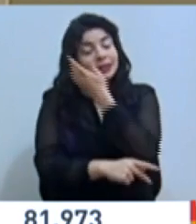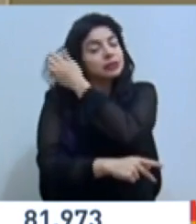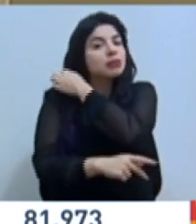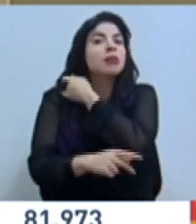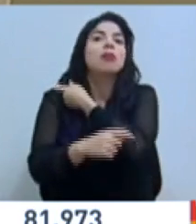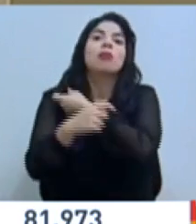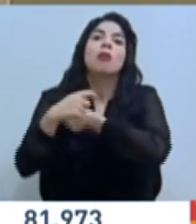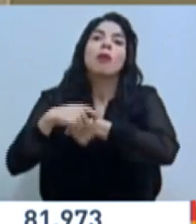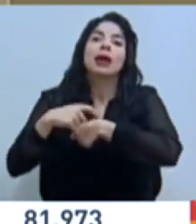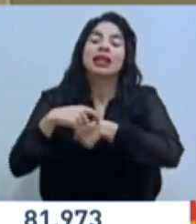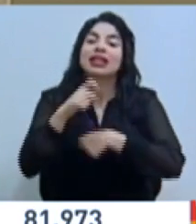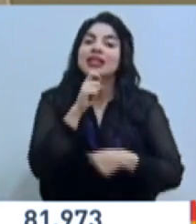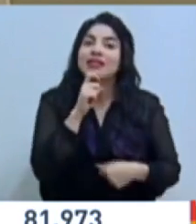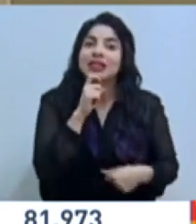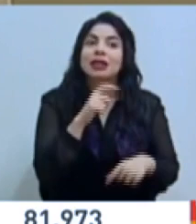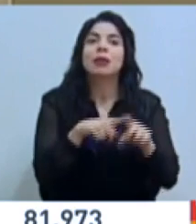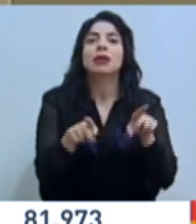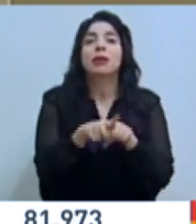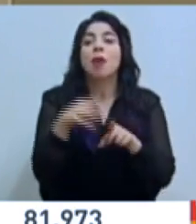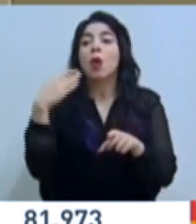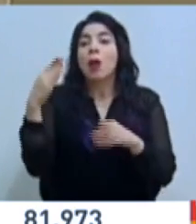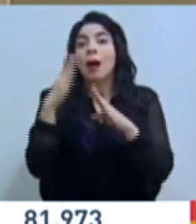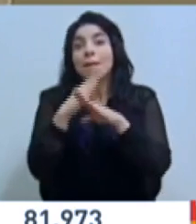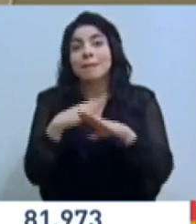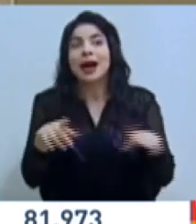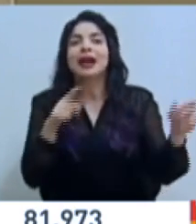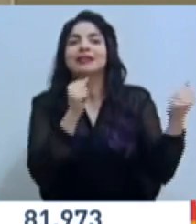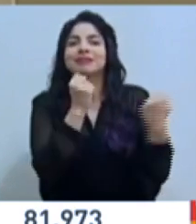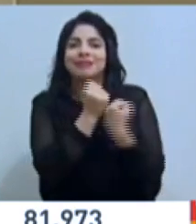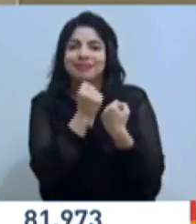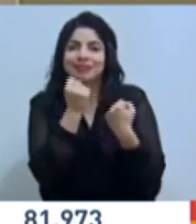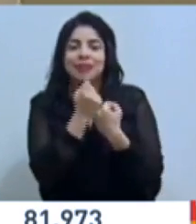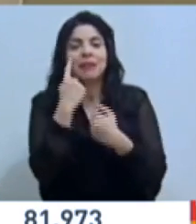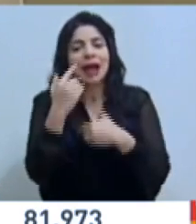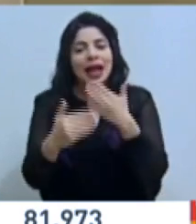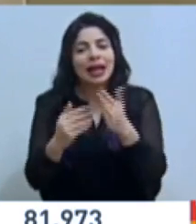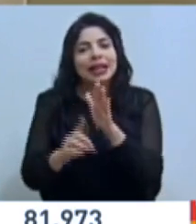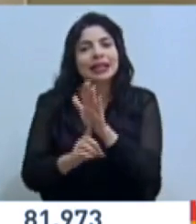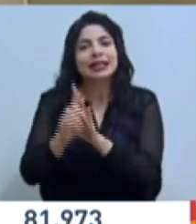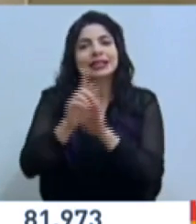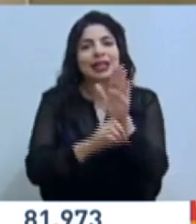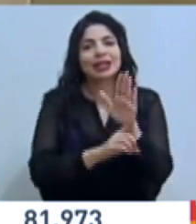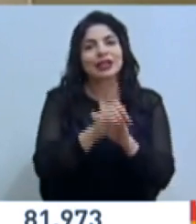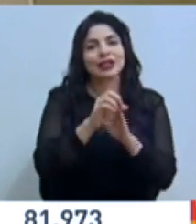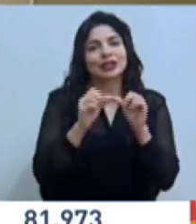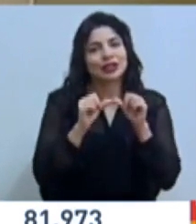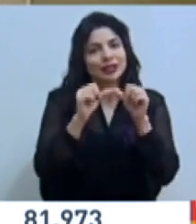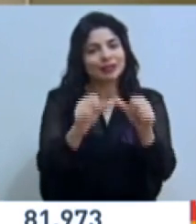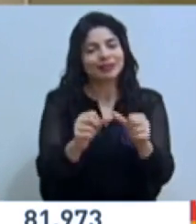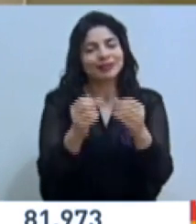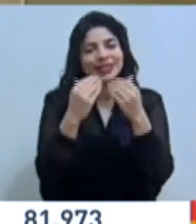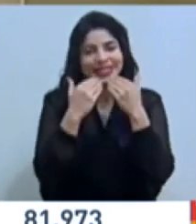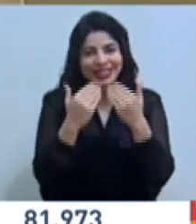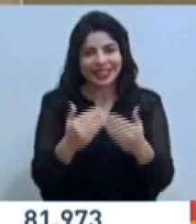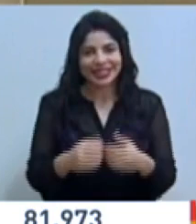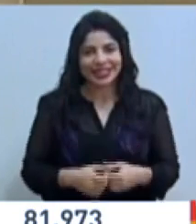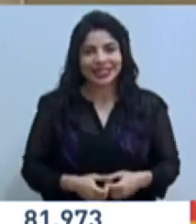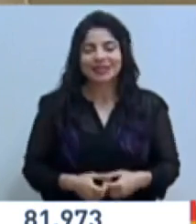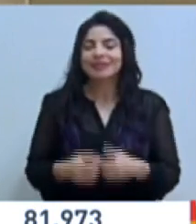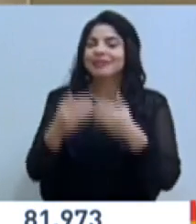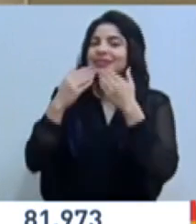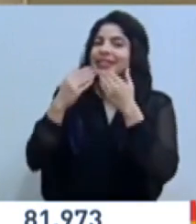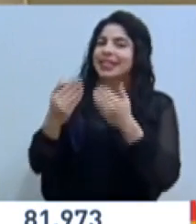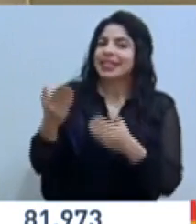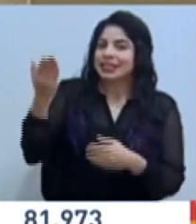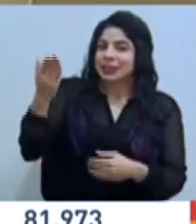crisis, sino también en momentos de paz para generar condiciones de desarrollo sostenible. Muchas gracias. Muchas gracias